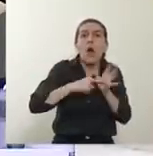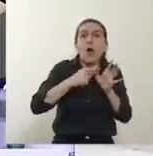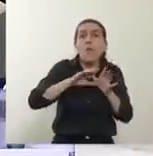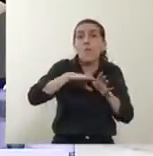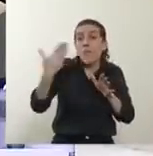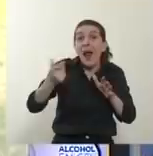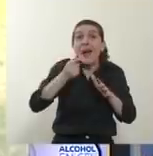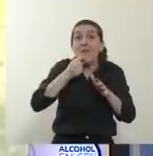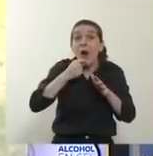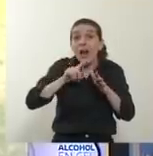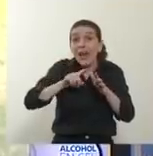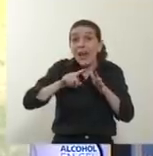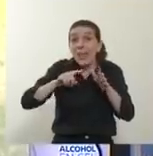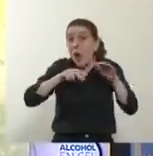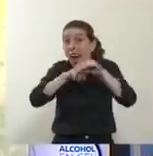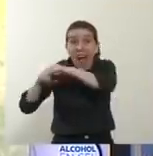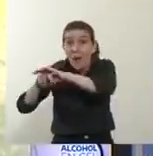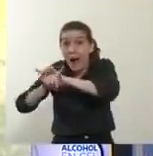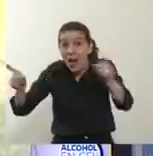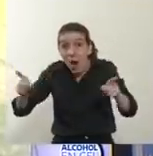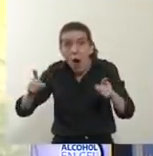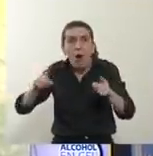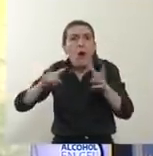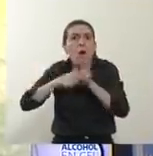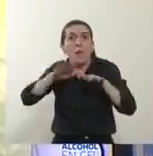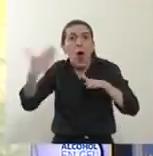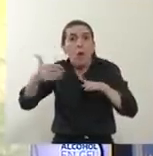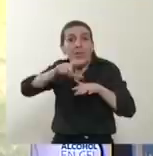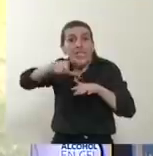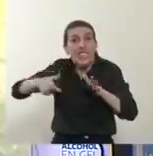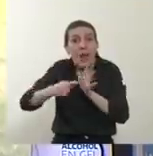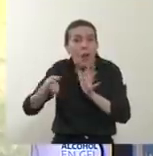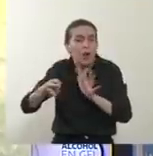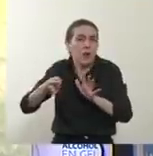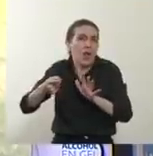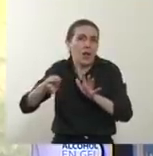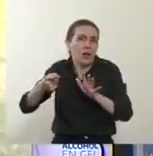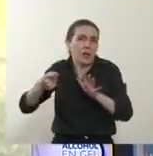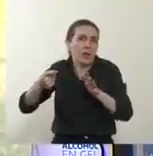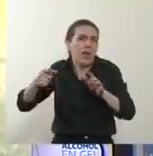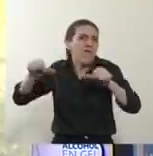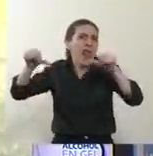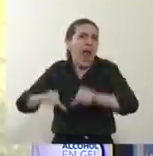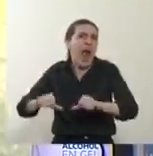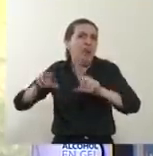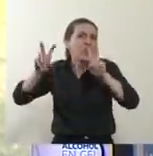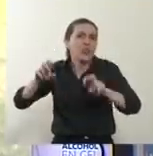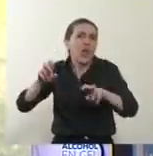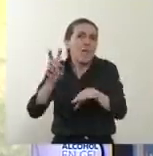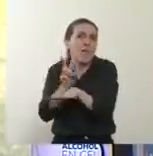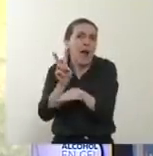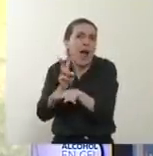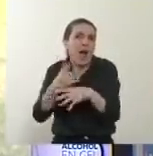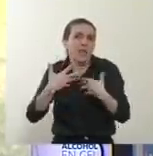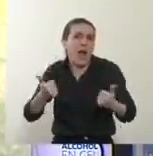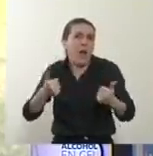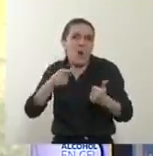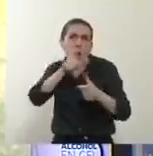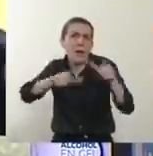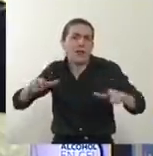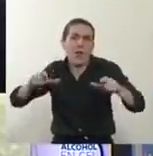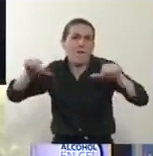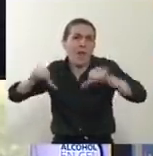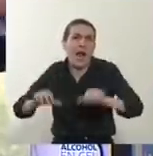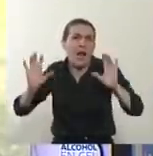sin poder dar respuesta sanitaria a sus habitantes. Porque